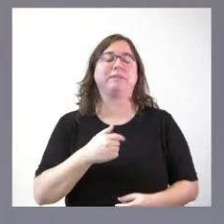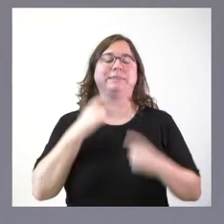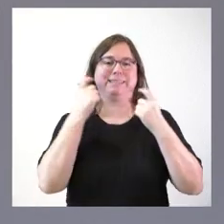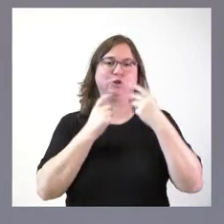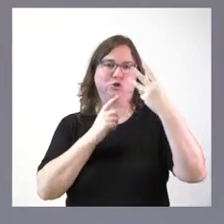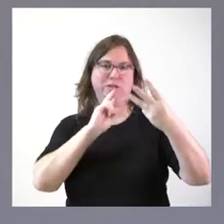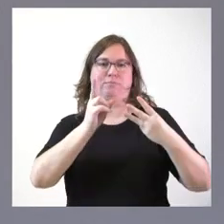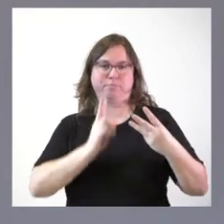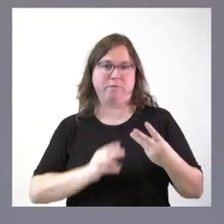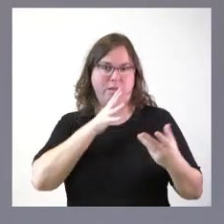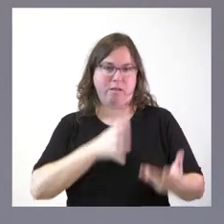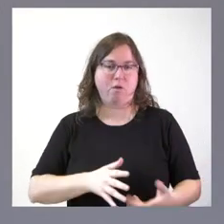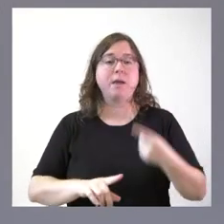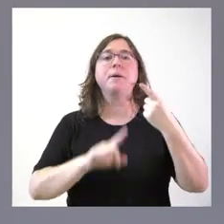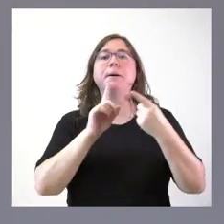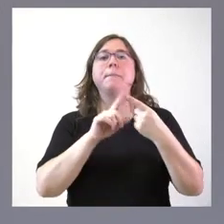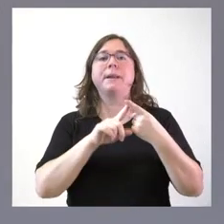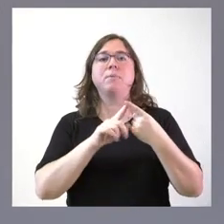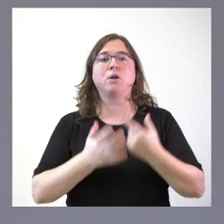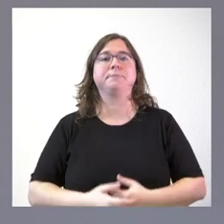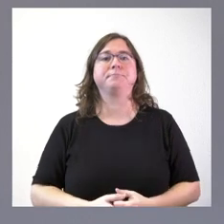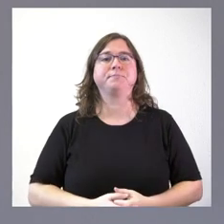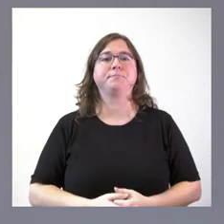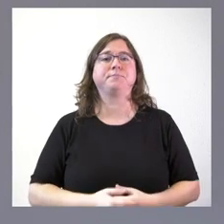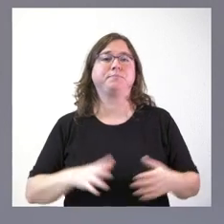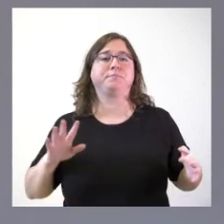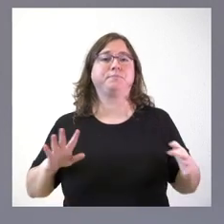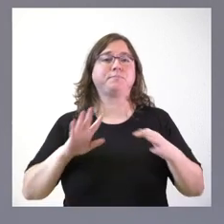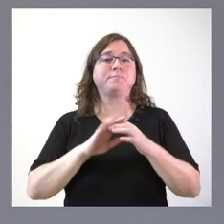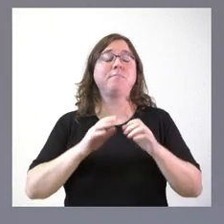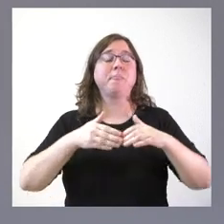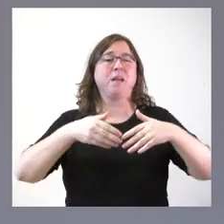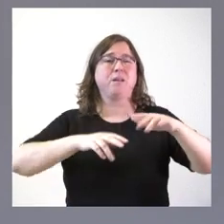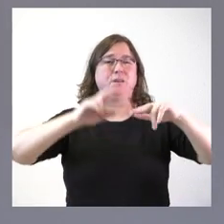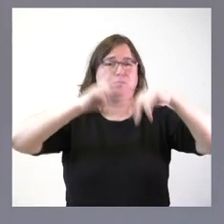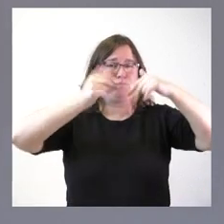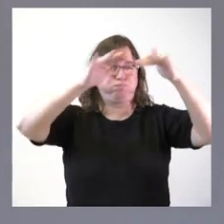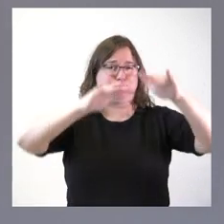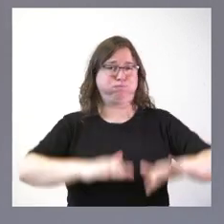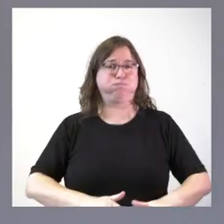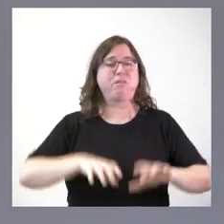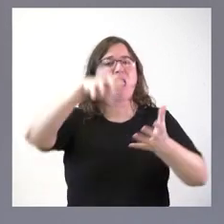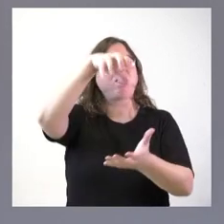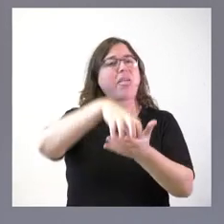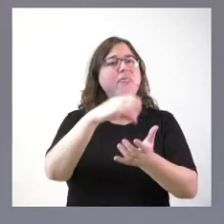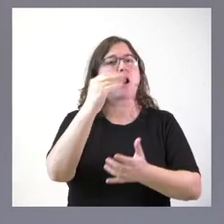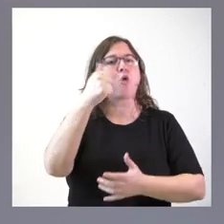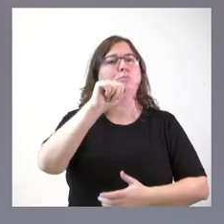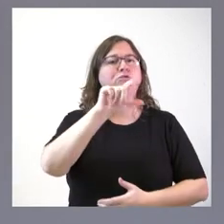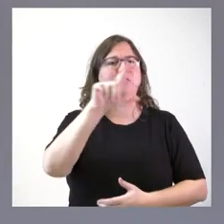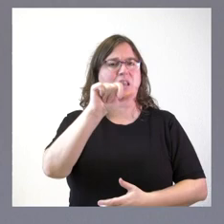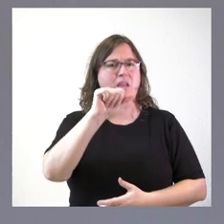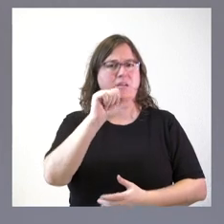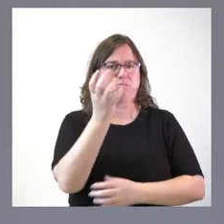a las tres cuestiones que usted plantea. La primera de ellas tiene que ver con la demolición de la central de Compostilla. Nosotros